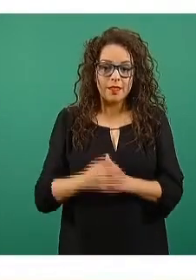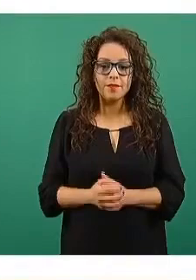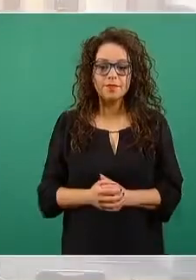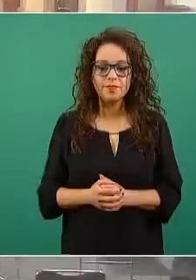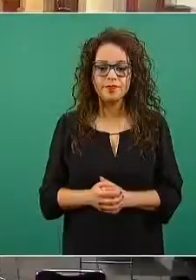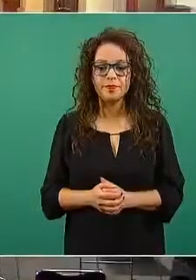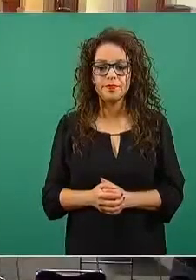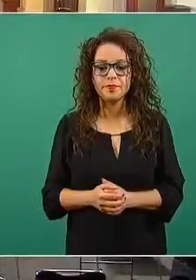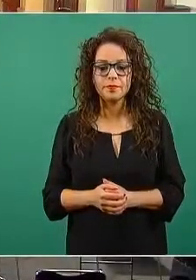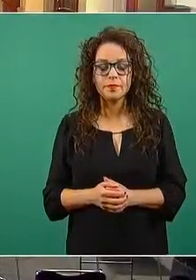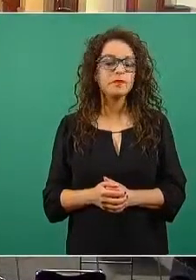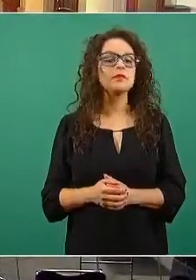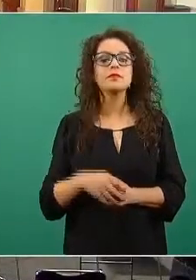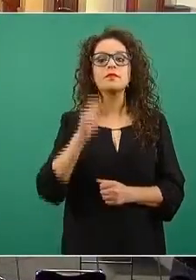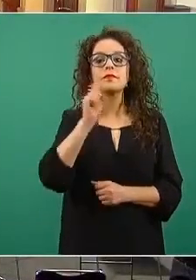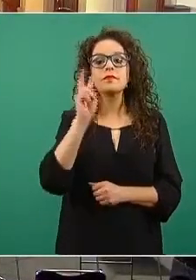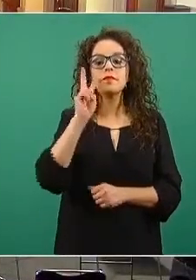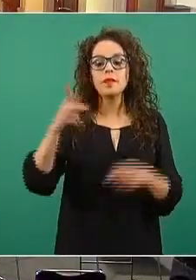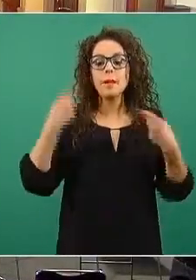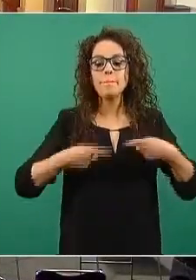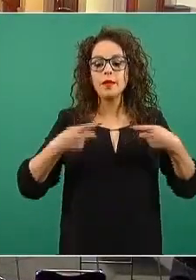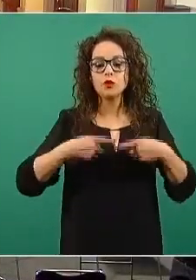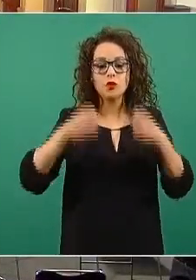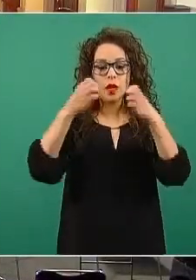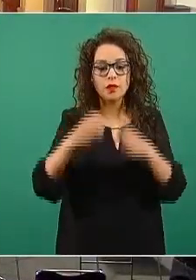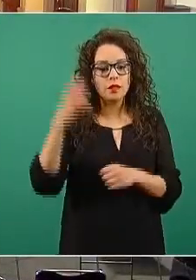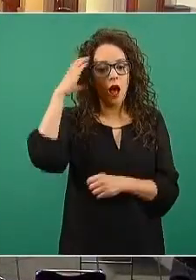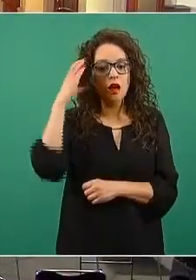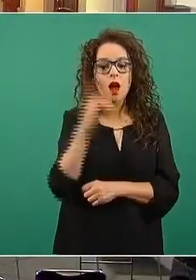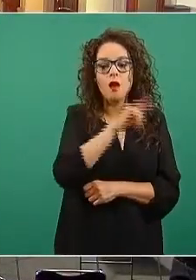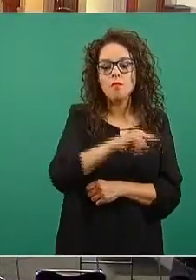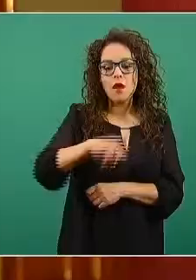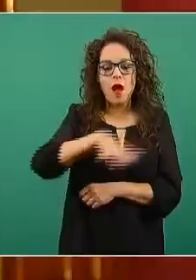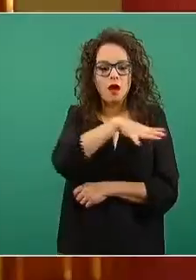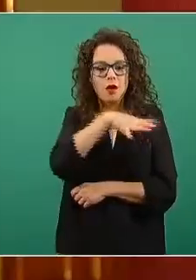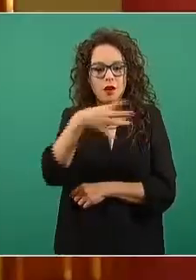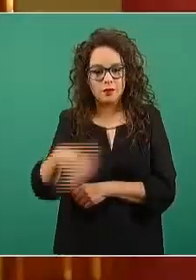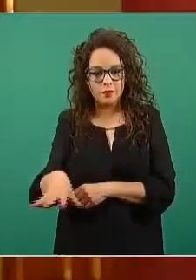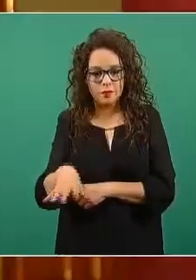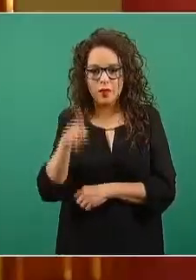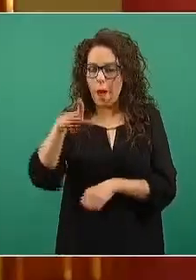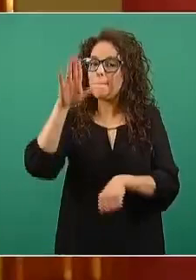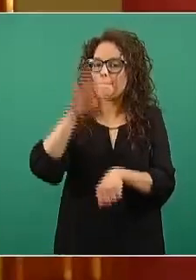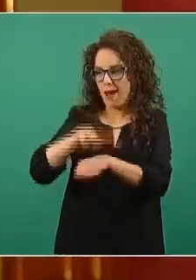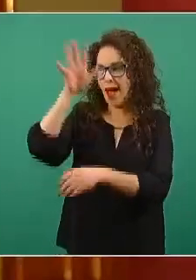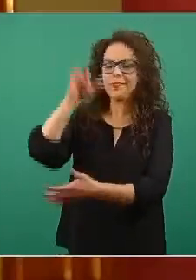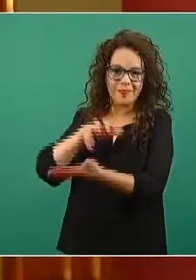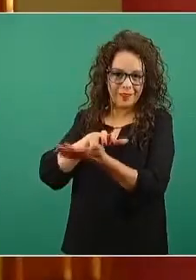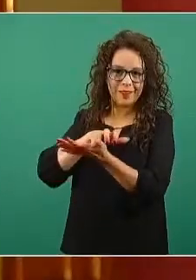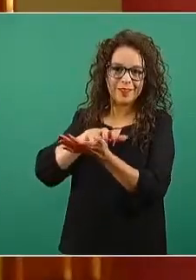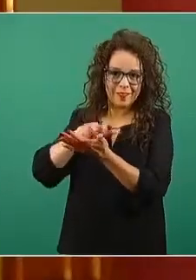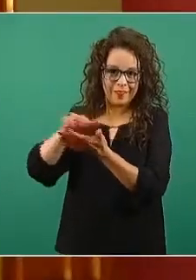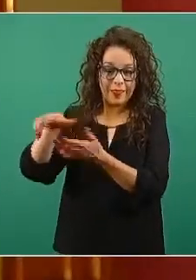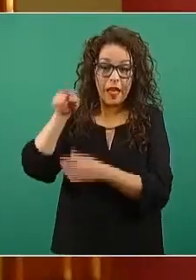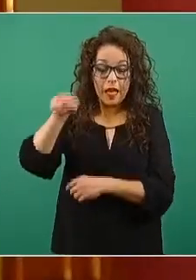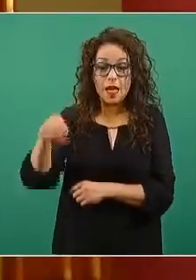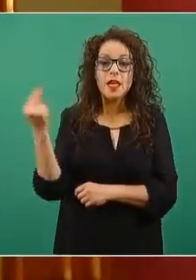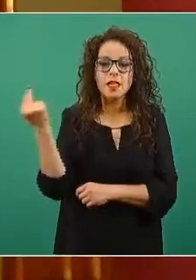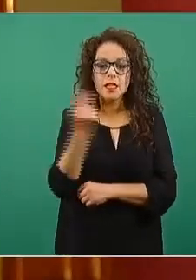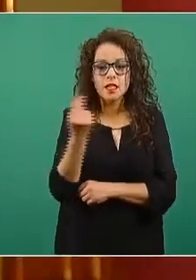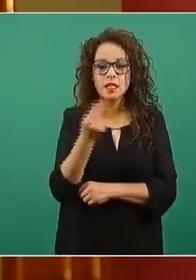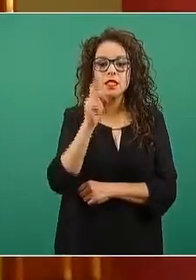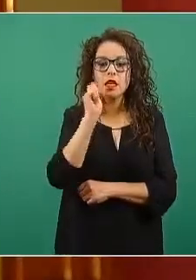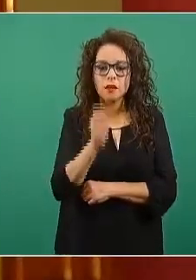personas en camas generales, que son la mayoría, estas son personas que requieren estar